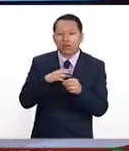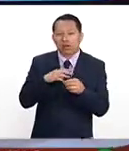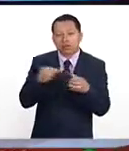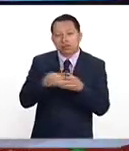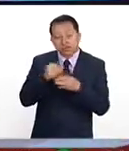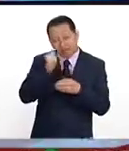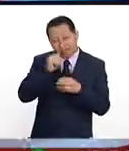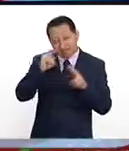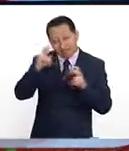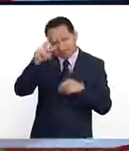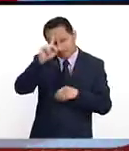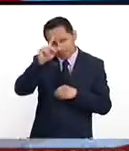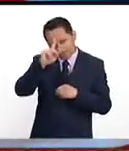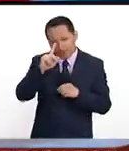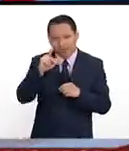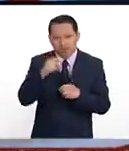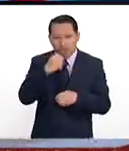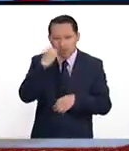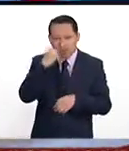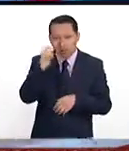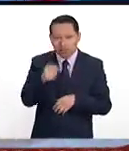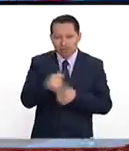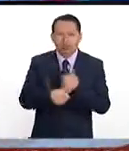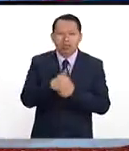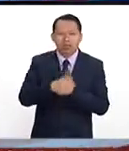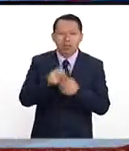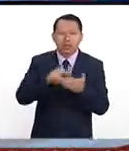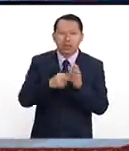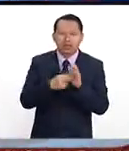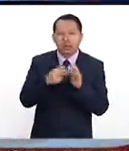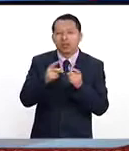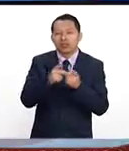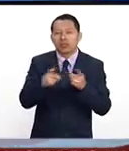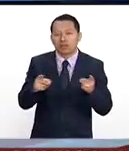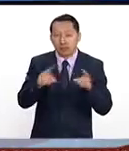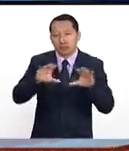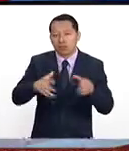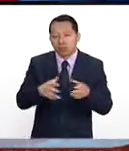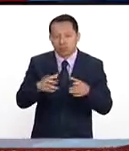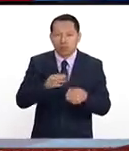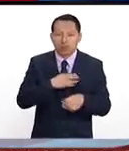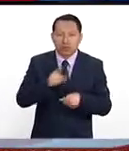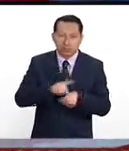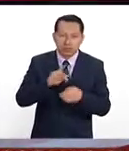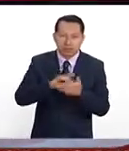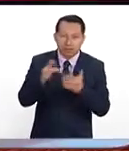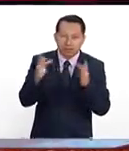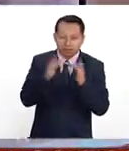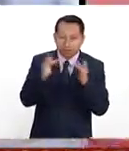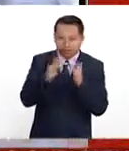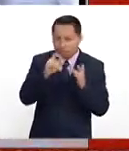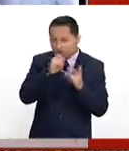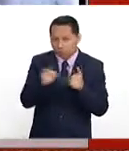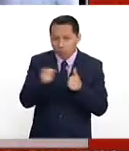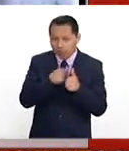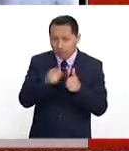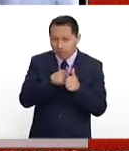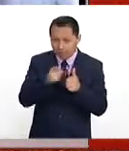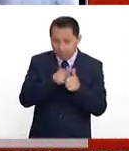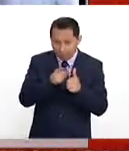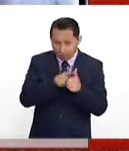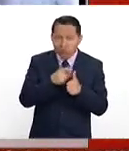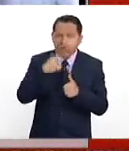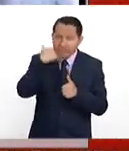orientación vocacional. Hablaremos sobre la carrera en Ingeniería y Desarrollo Comunitario. Muy buenos días, gracias por estar con nosotros. Antes me gustaría